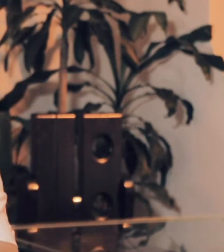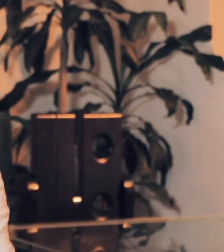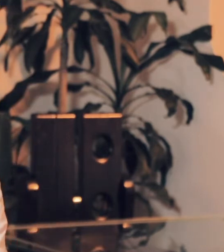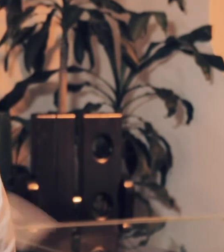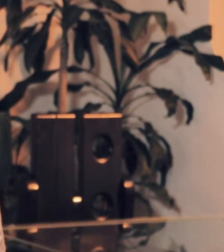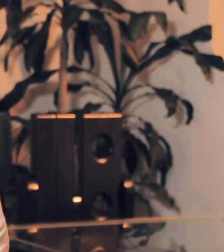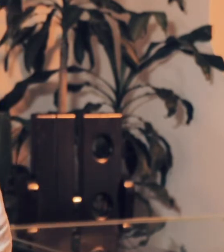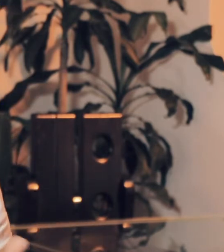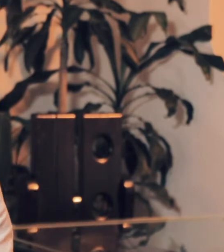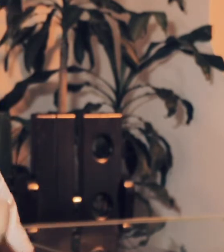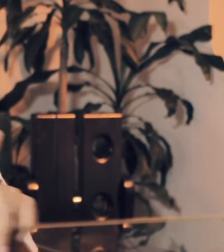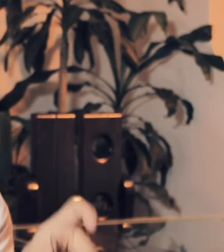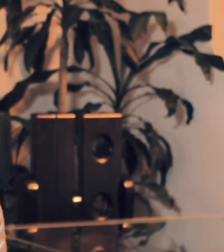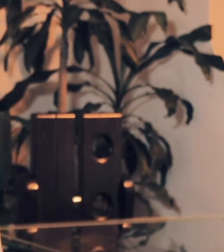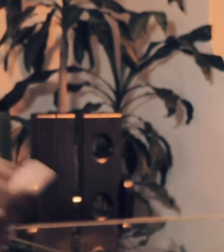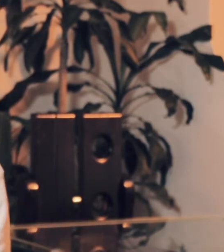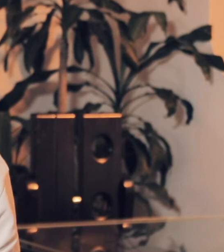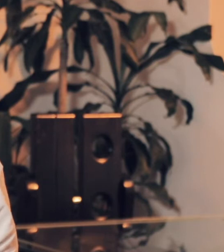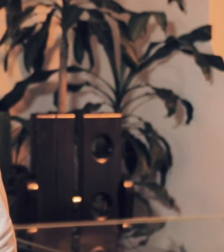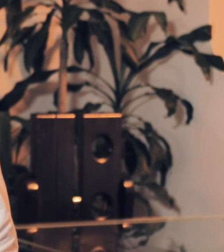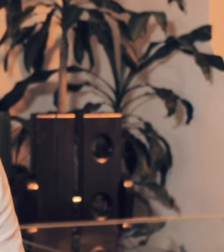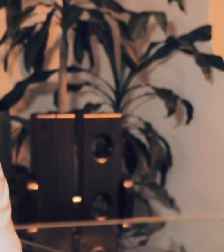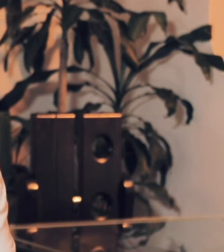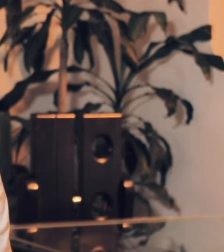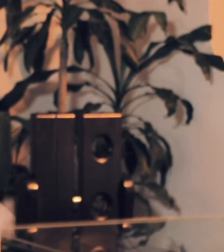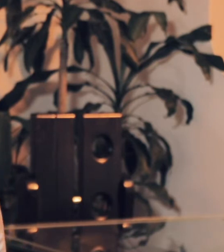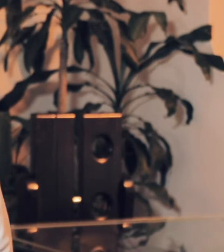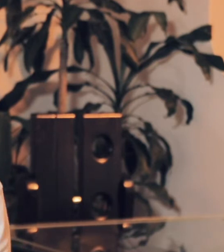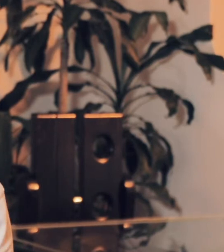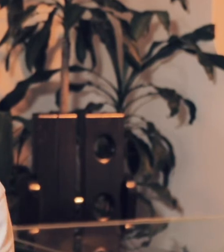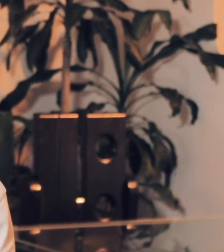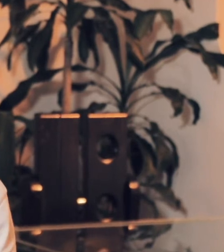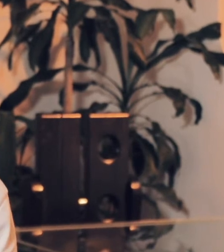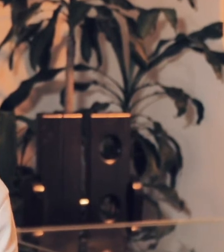familias y tener bienestar. Es decir, tantas cosas en las que aquí se pueden proyectar.